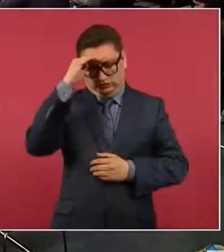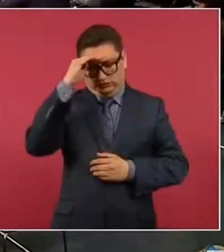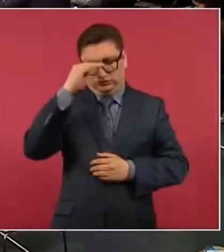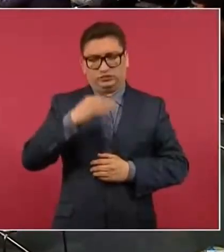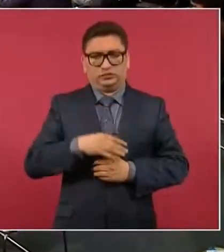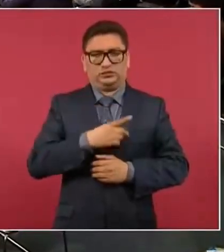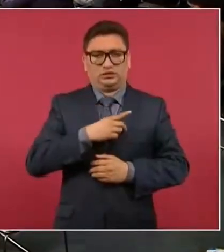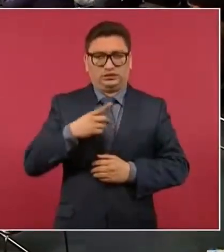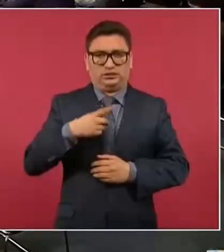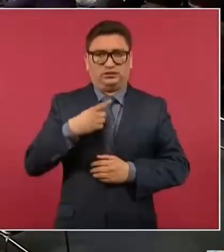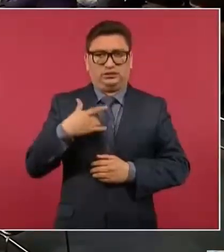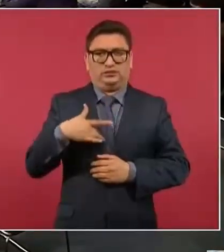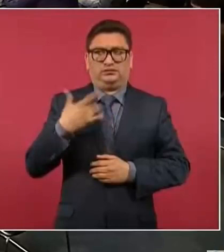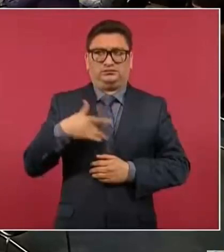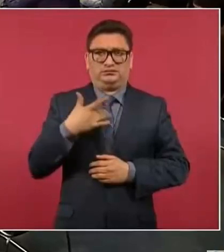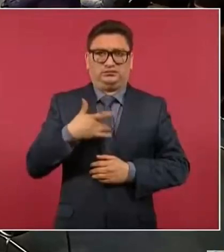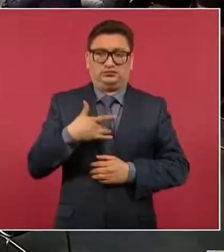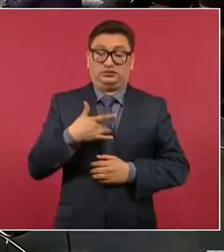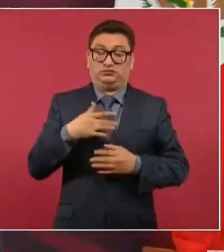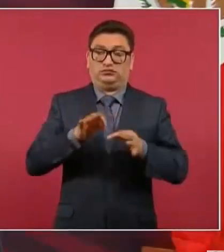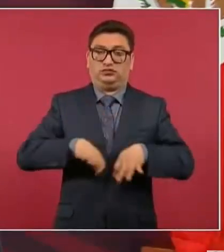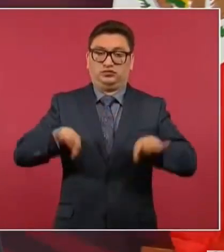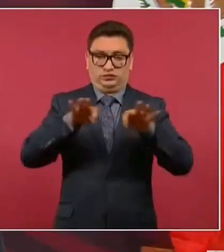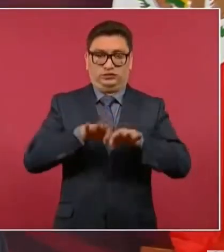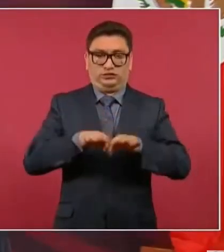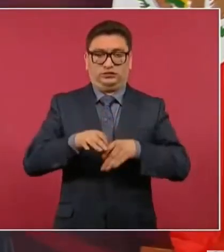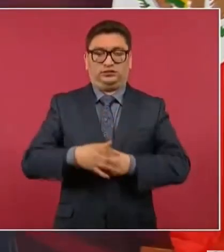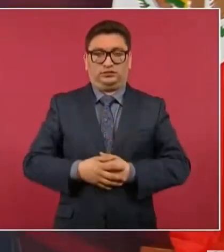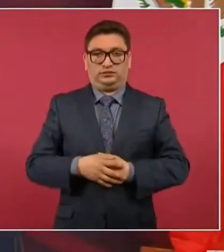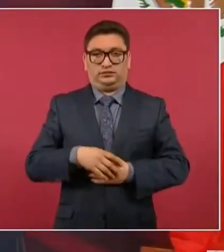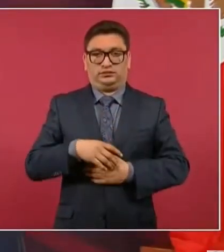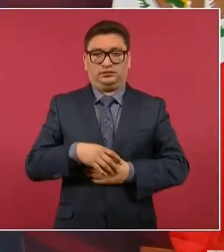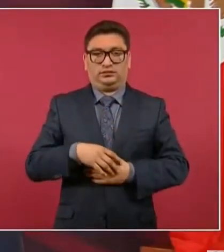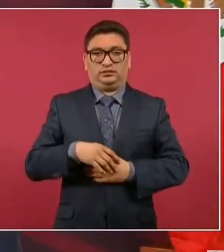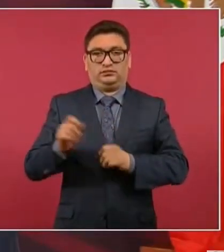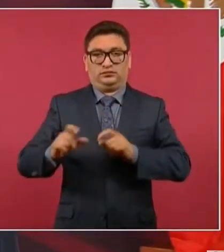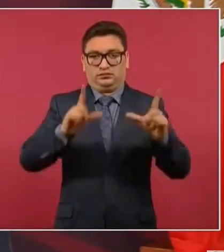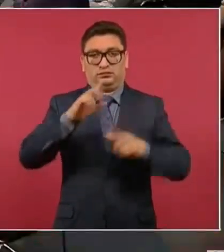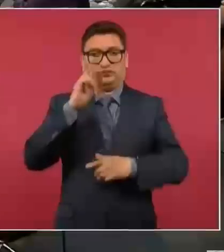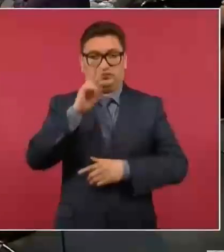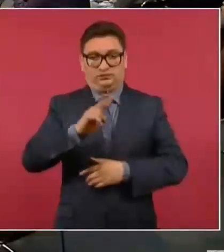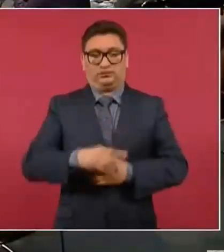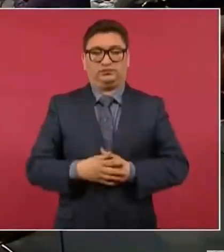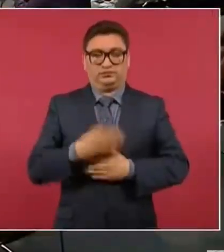de considerarse mucho y ahora lo vamos a plantear. Aquí está.